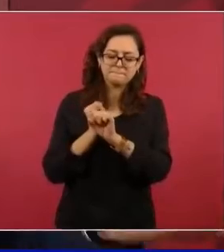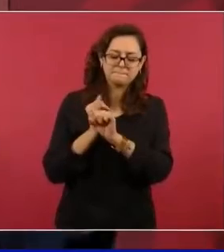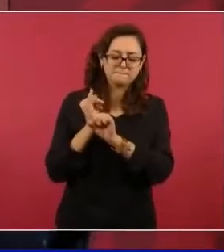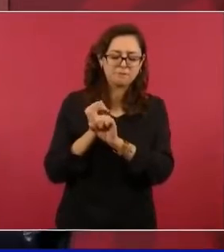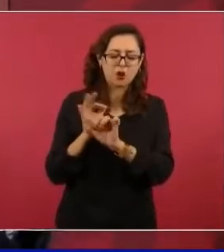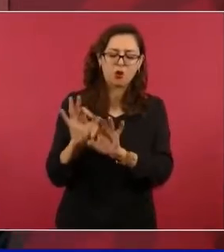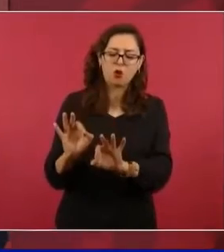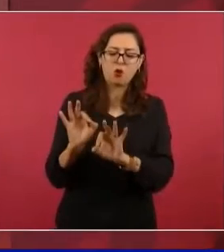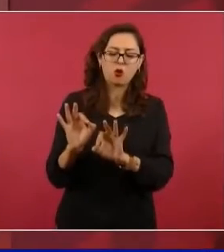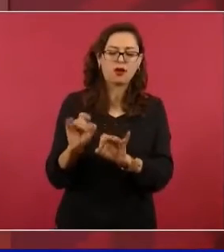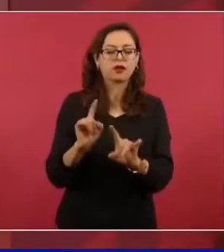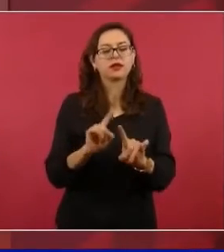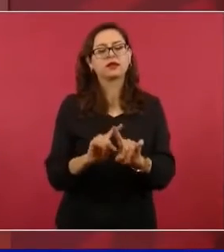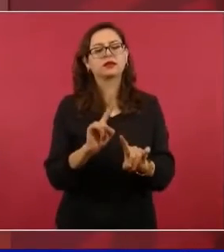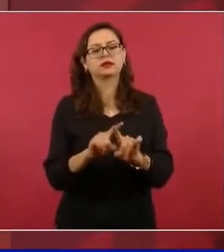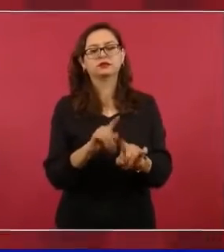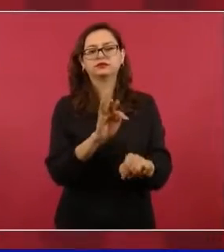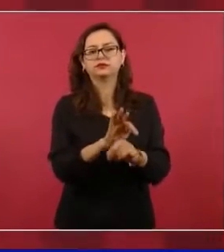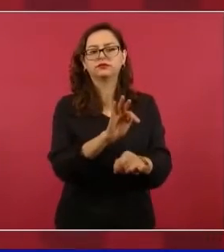Aristegui?